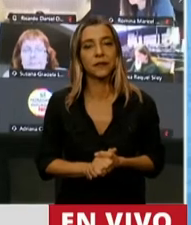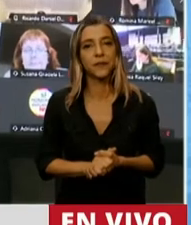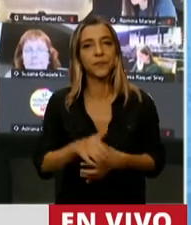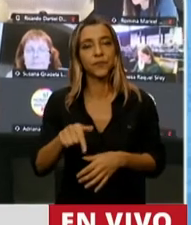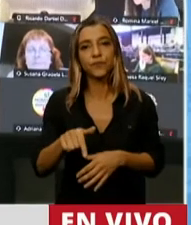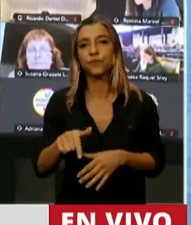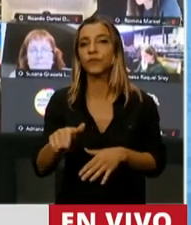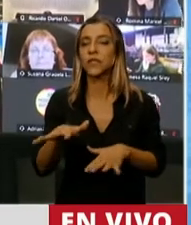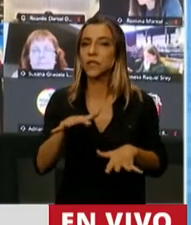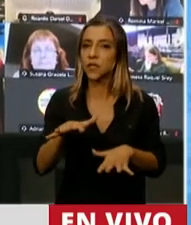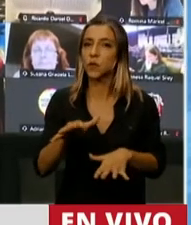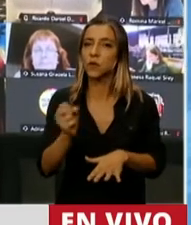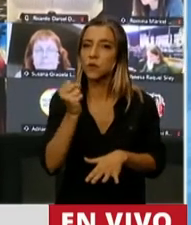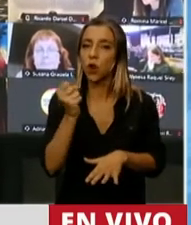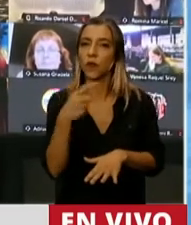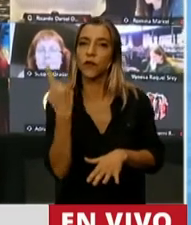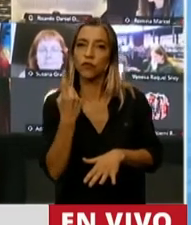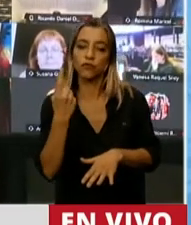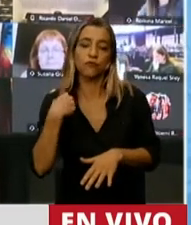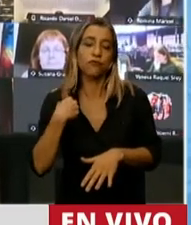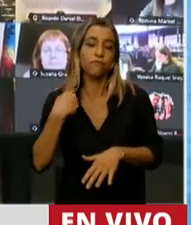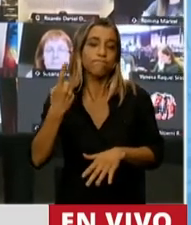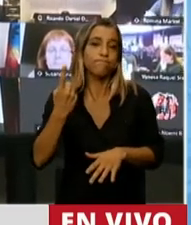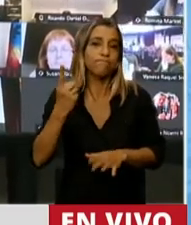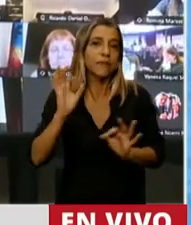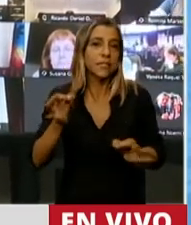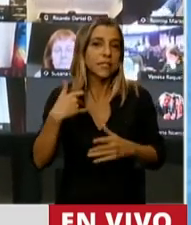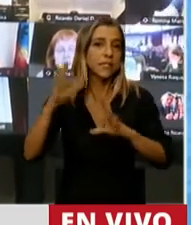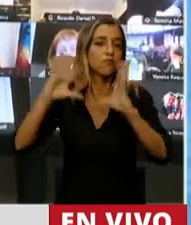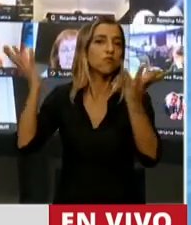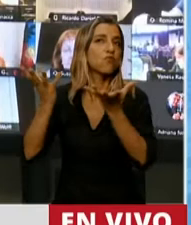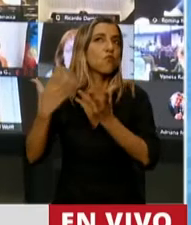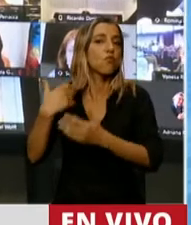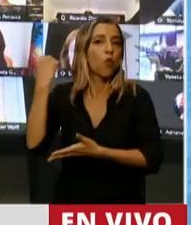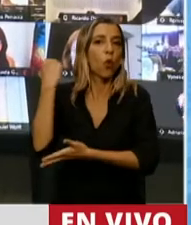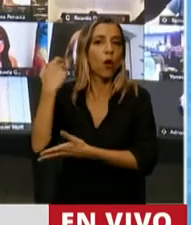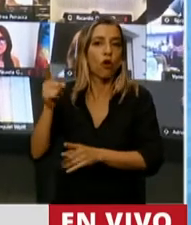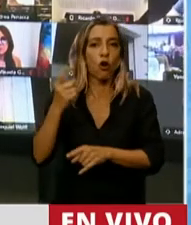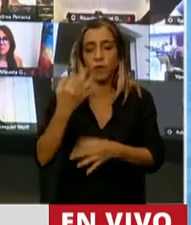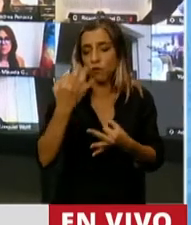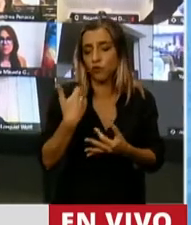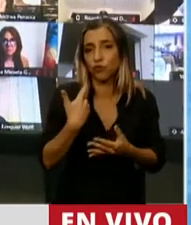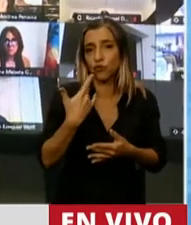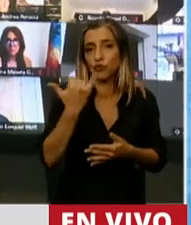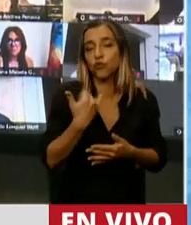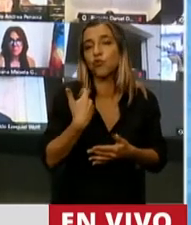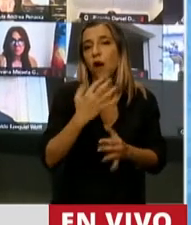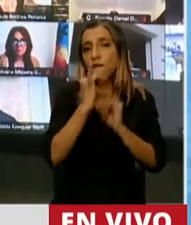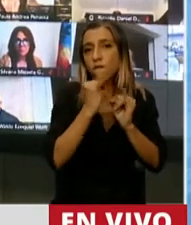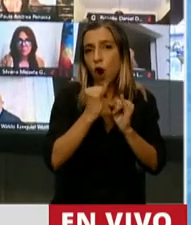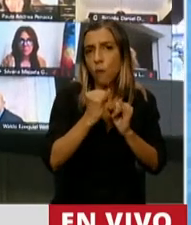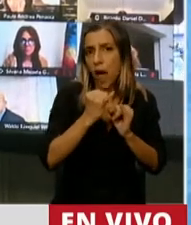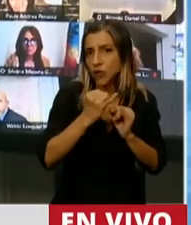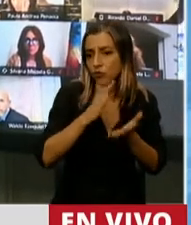trabaja en temas mundiales de economía, un trabajo muy fresquito, nuevo, recién salido del horno, sobre 200